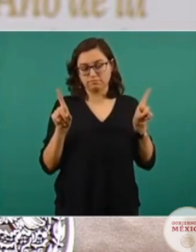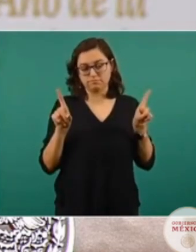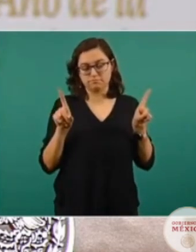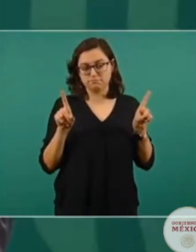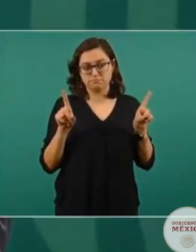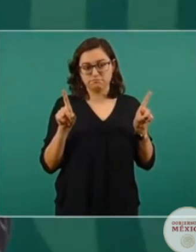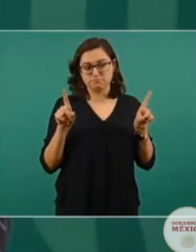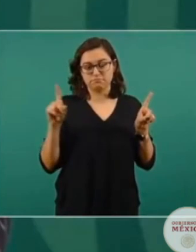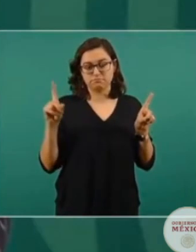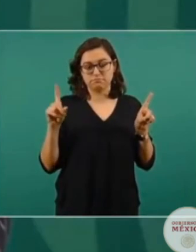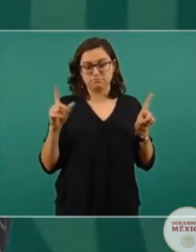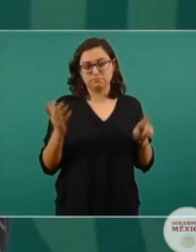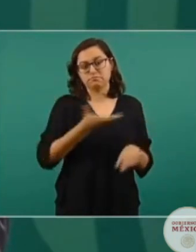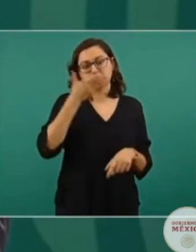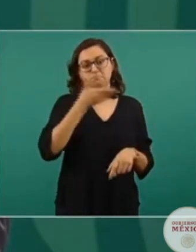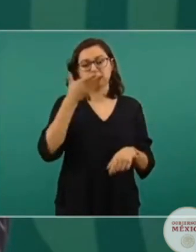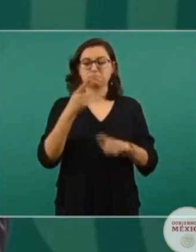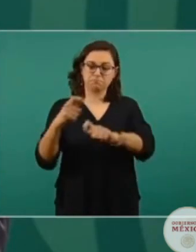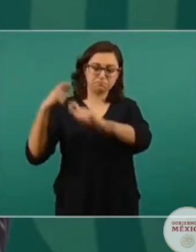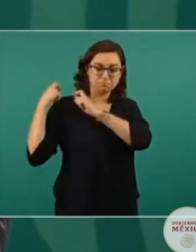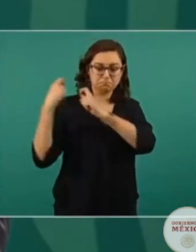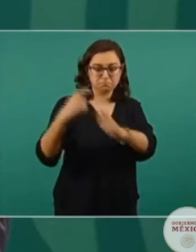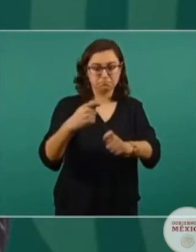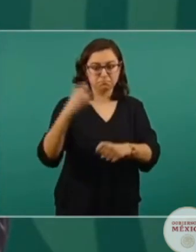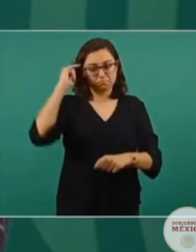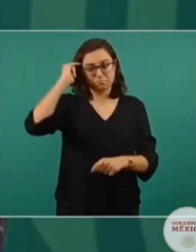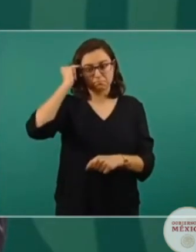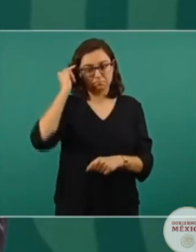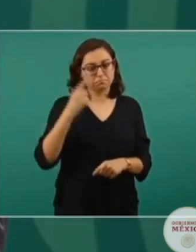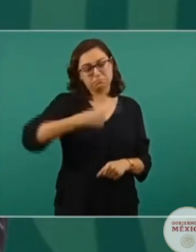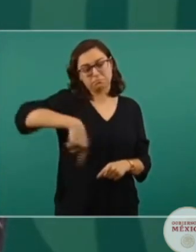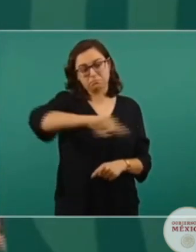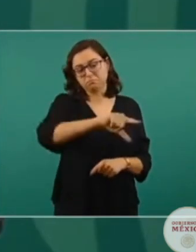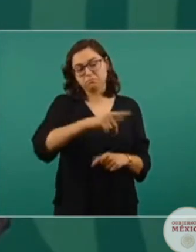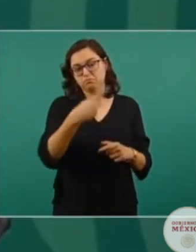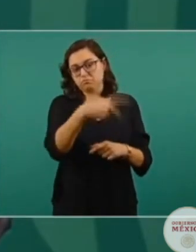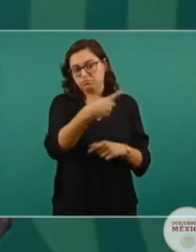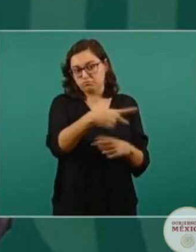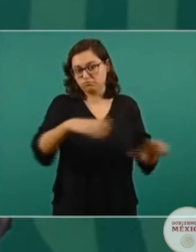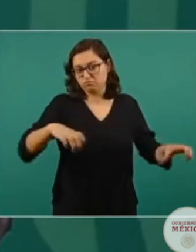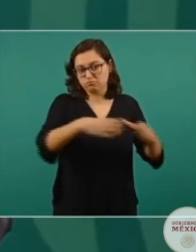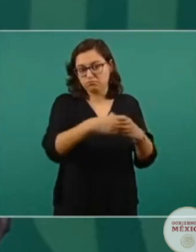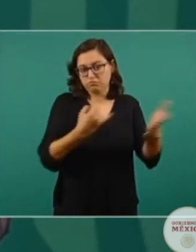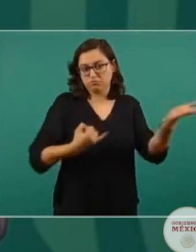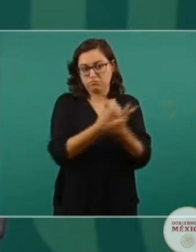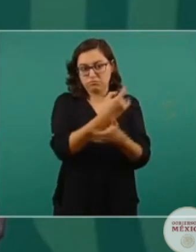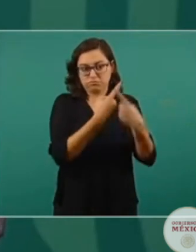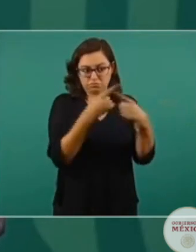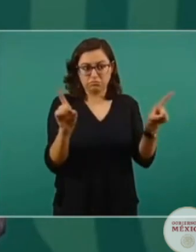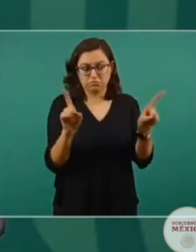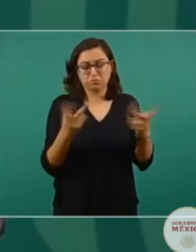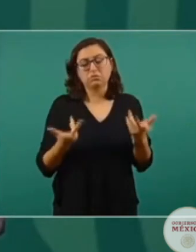mediante usos y costumbres, democracias comunitarias. Eso está